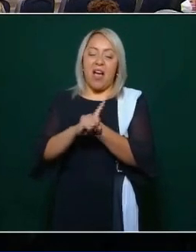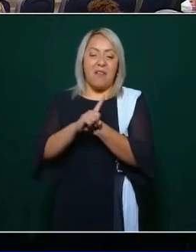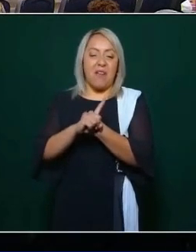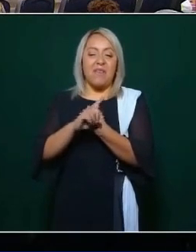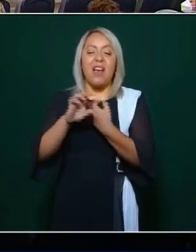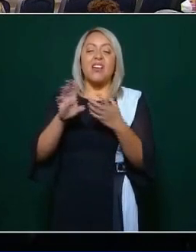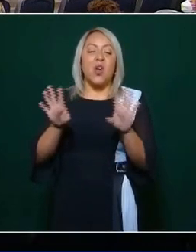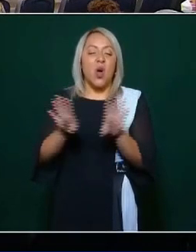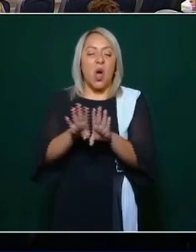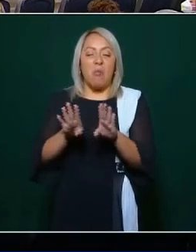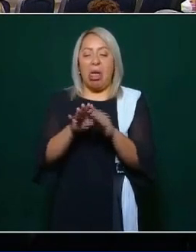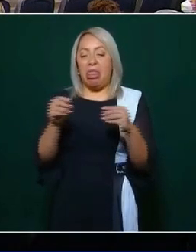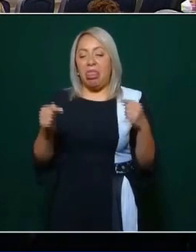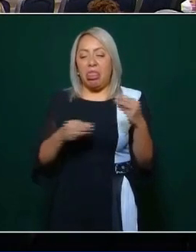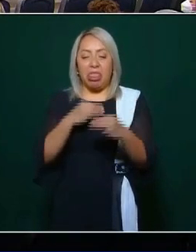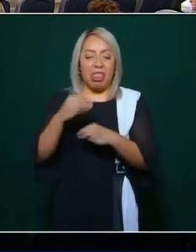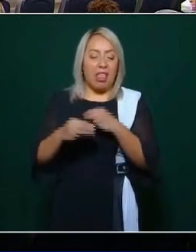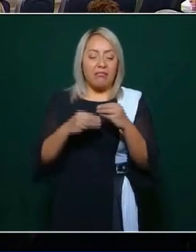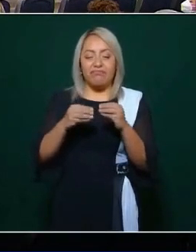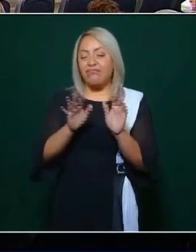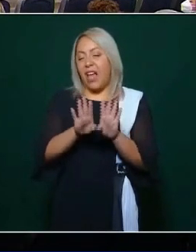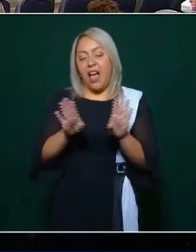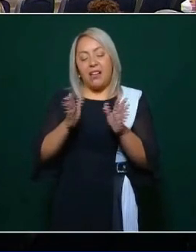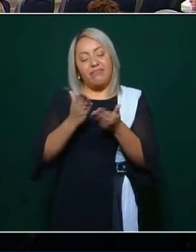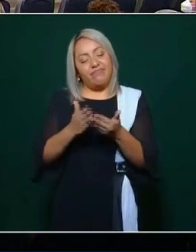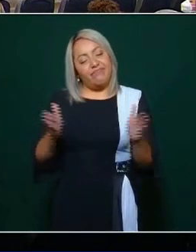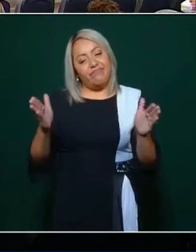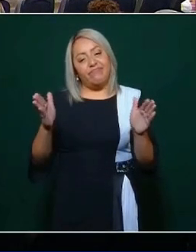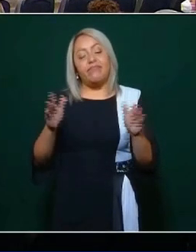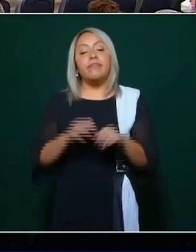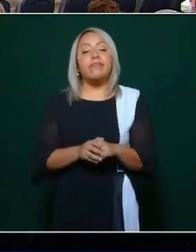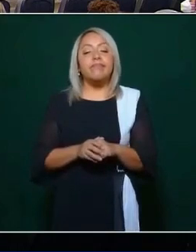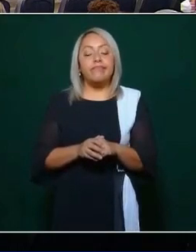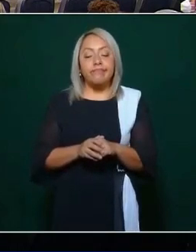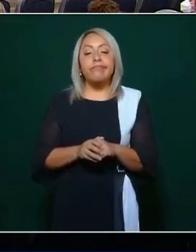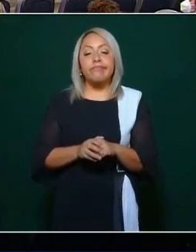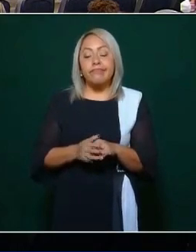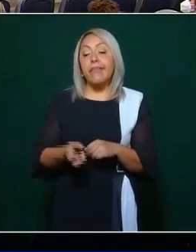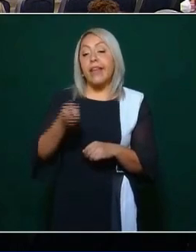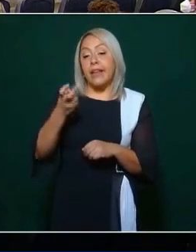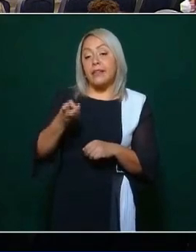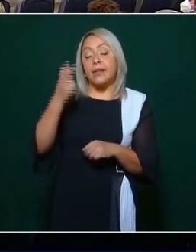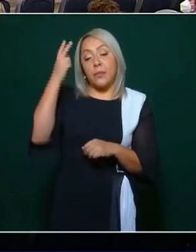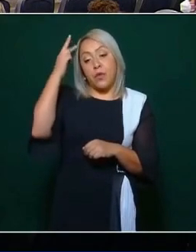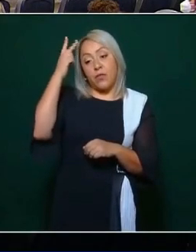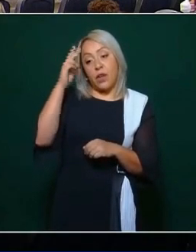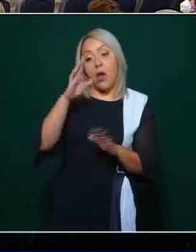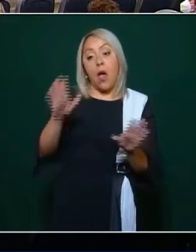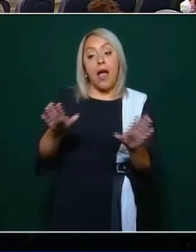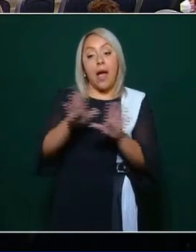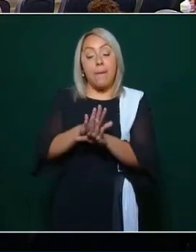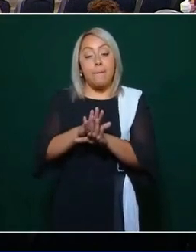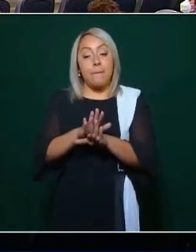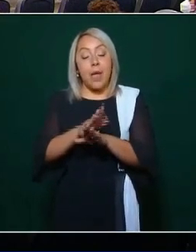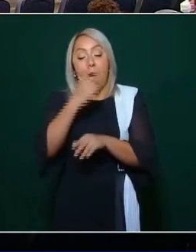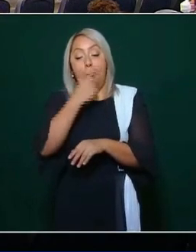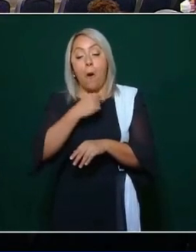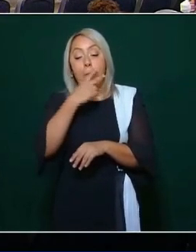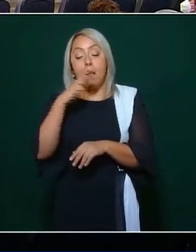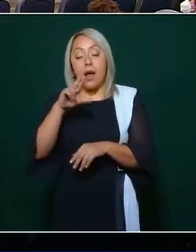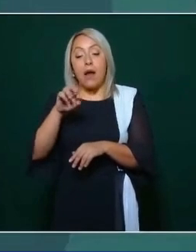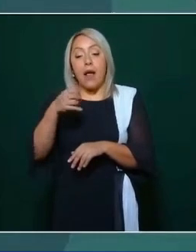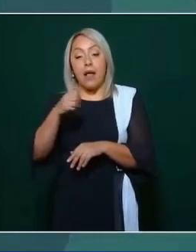entonces Porfirio cambia a Bernardo Reyes lo quita